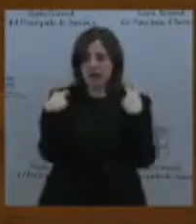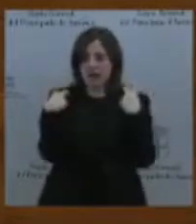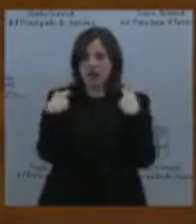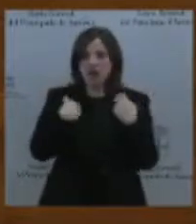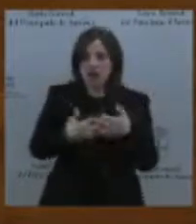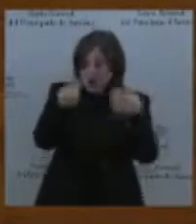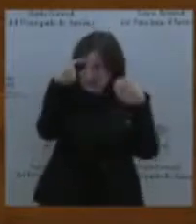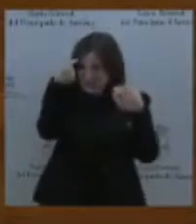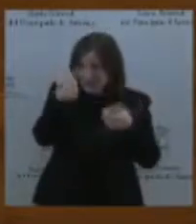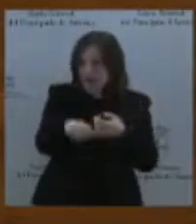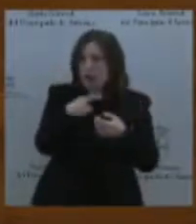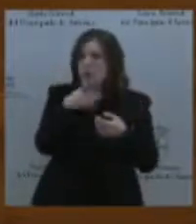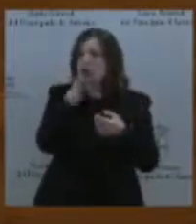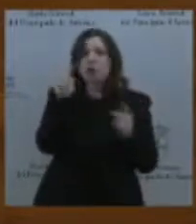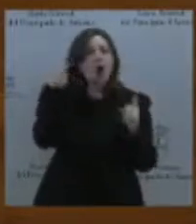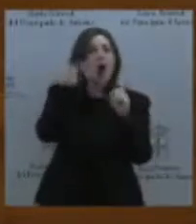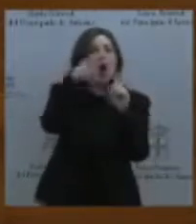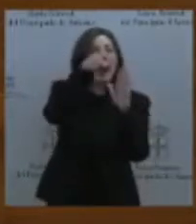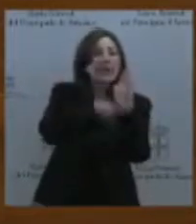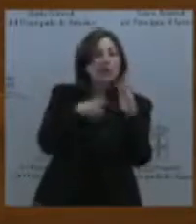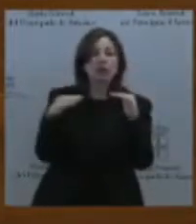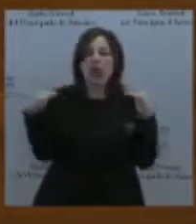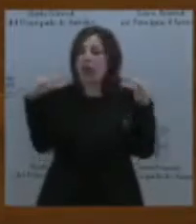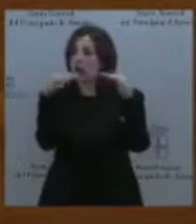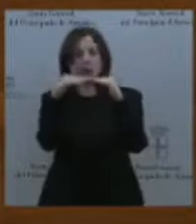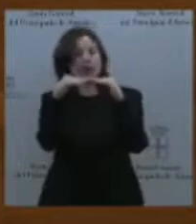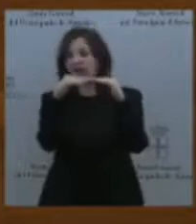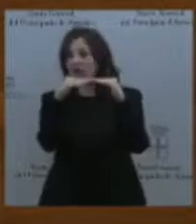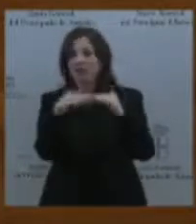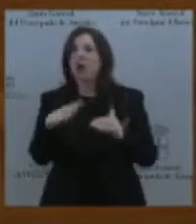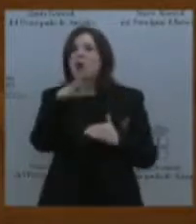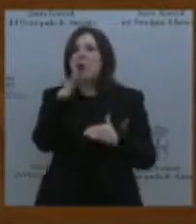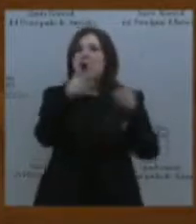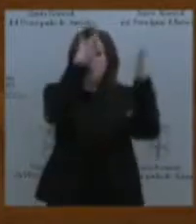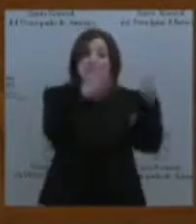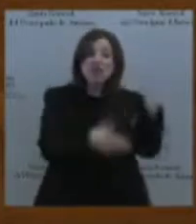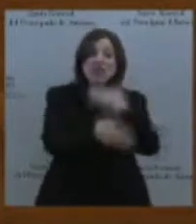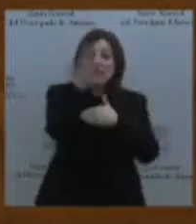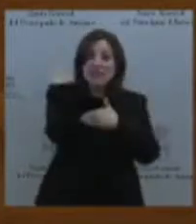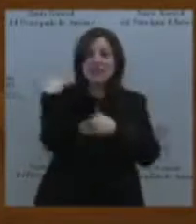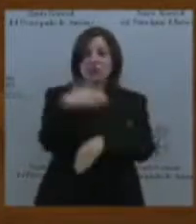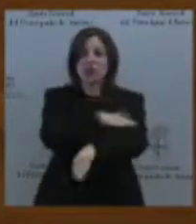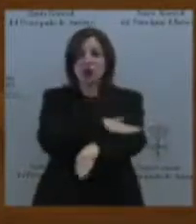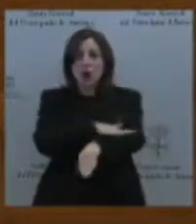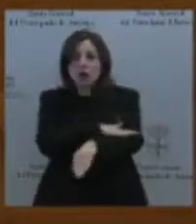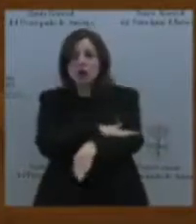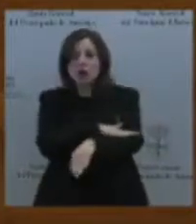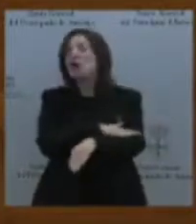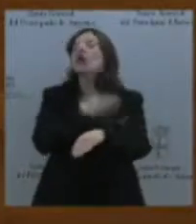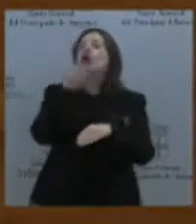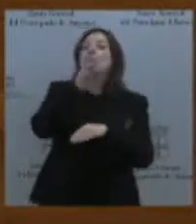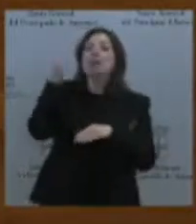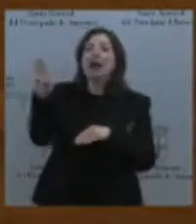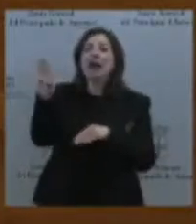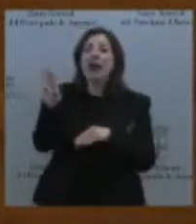evidentemente. Fue porque allá donde ustedes gobiernan, allí donde hay varones con B del Partido Popular donde gobiernan, se quejan, evidentemente.